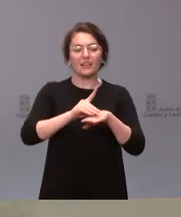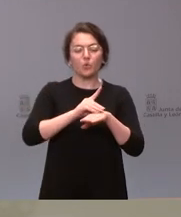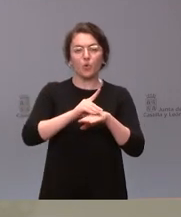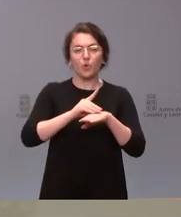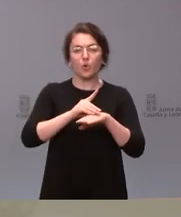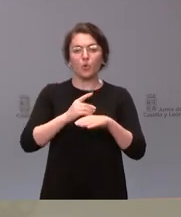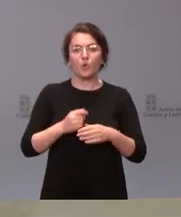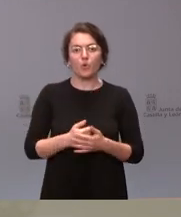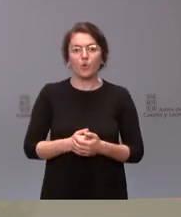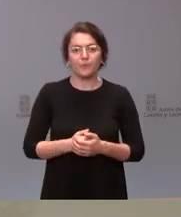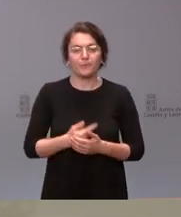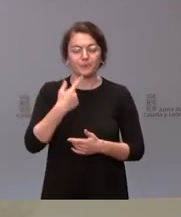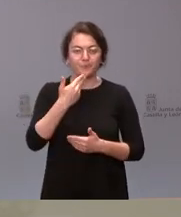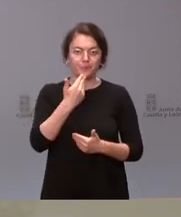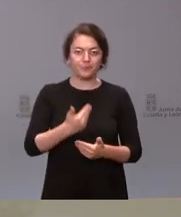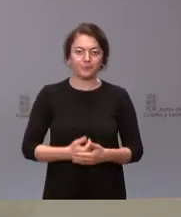al respecto. Gracias.